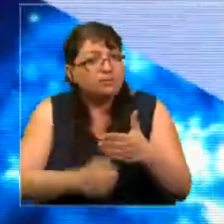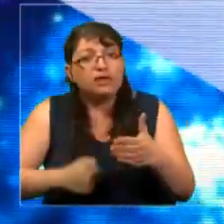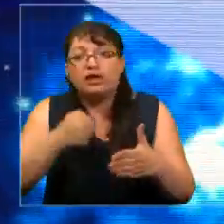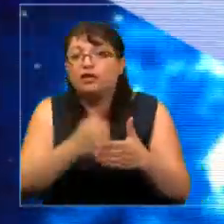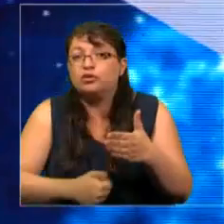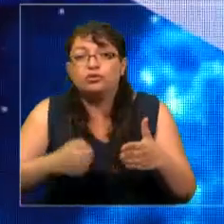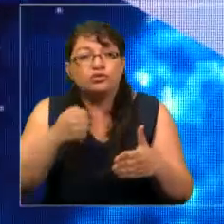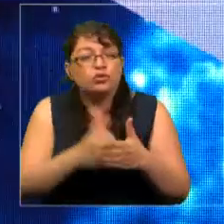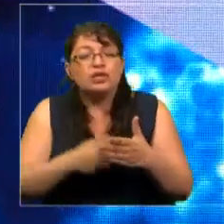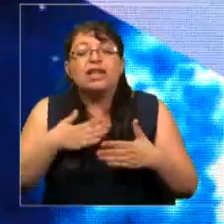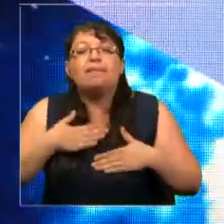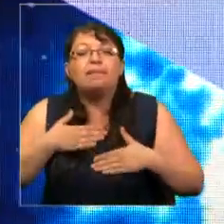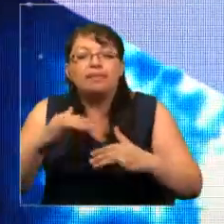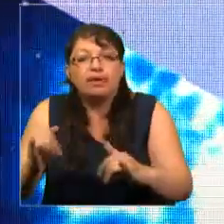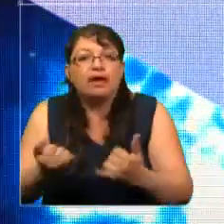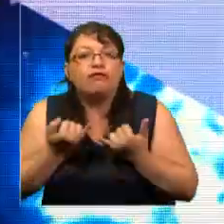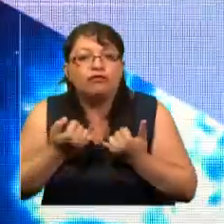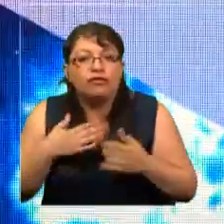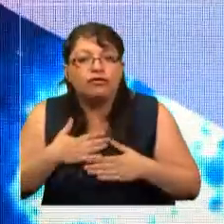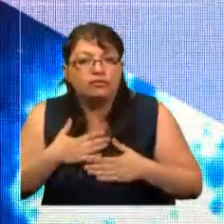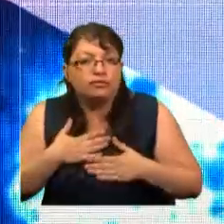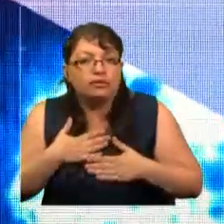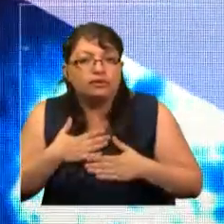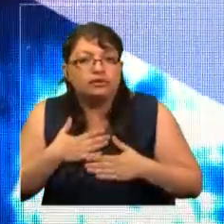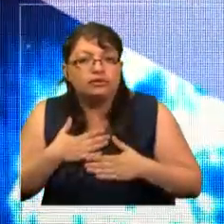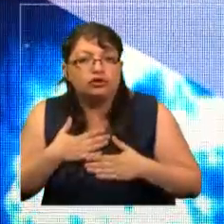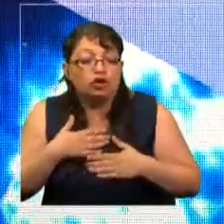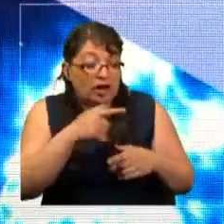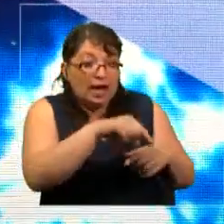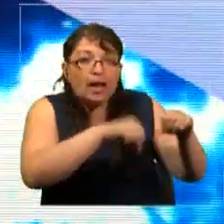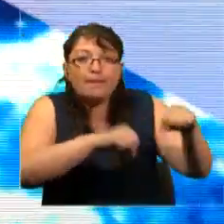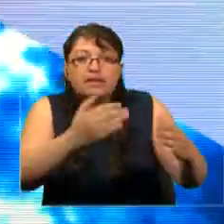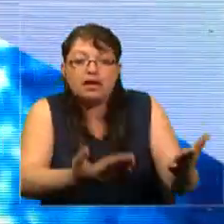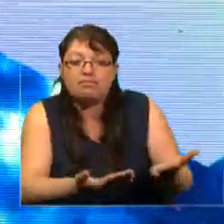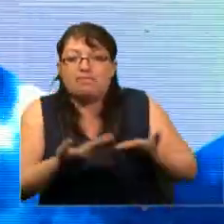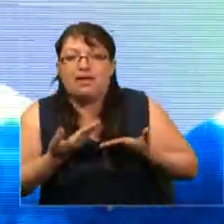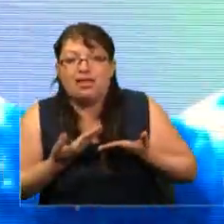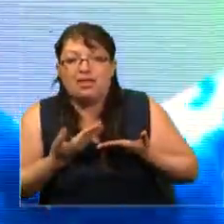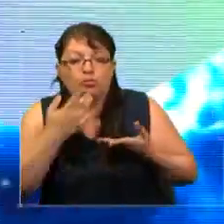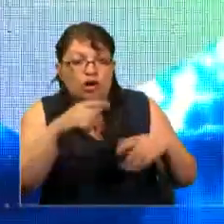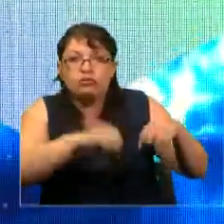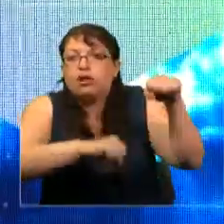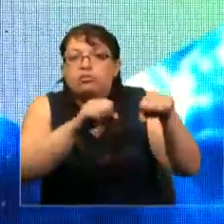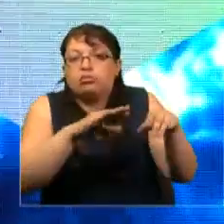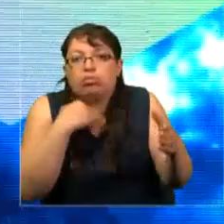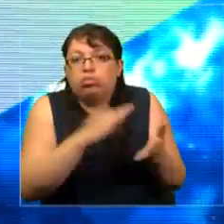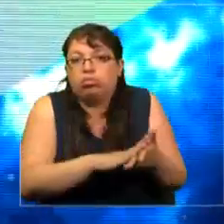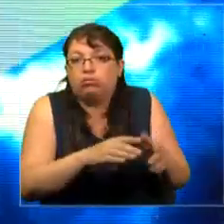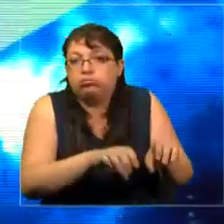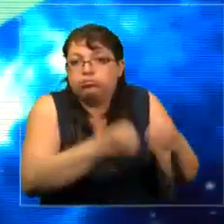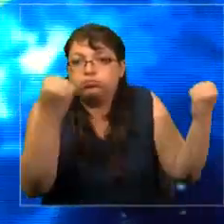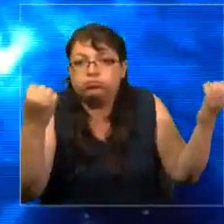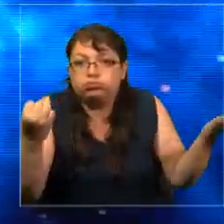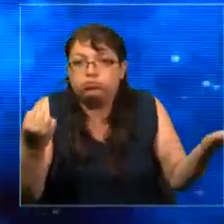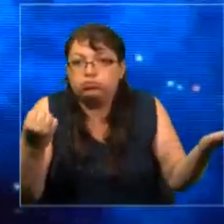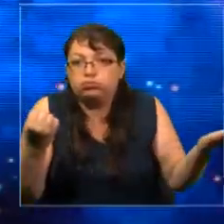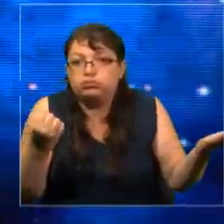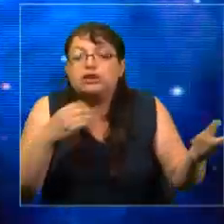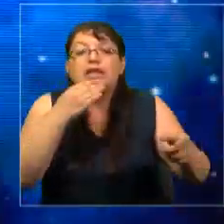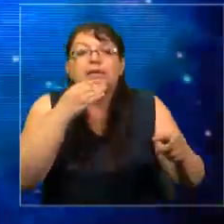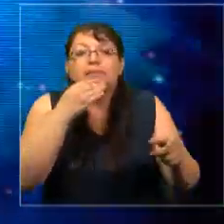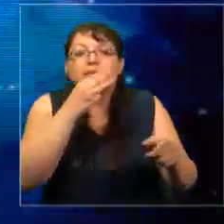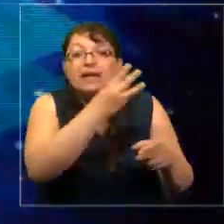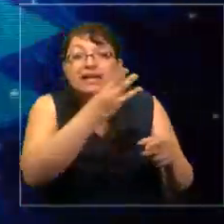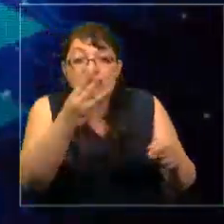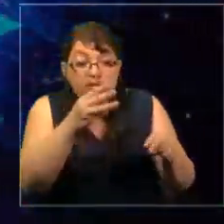recibir mis datos de Cambridge Analytica, como una empresa muerta. Los servidores de la